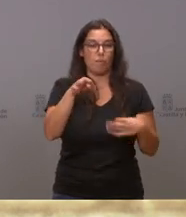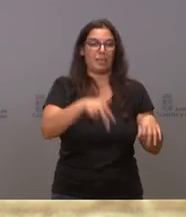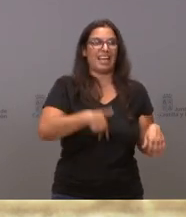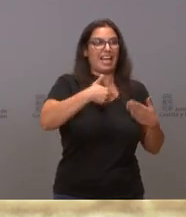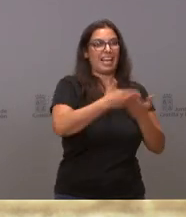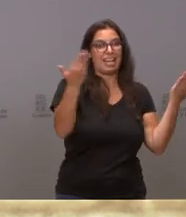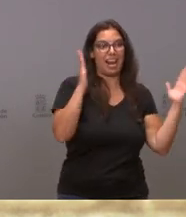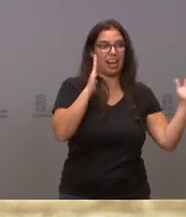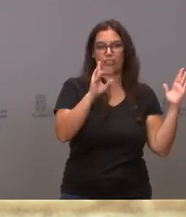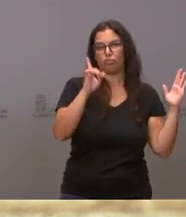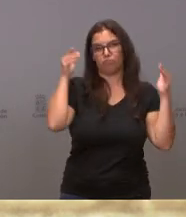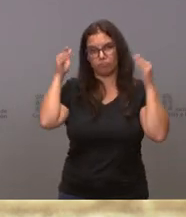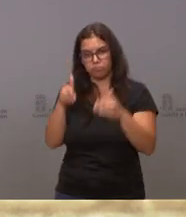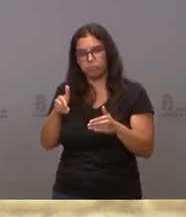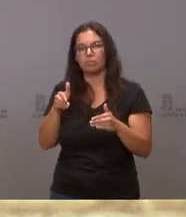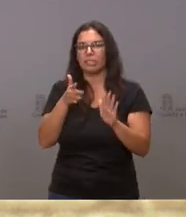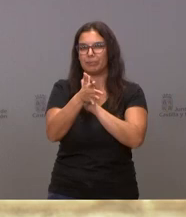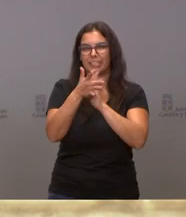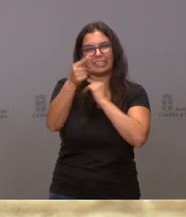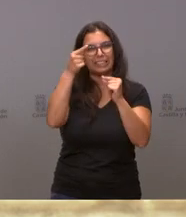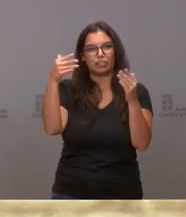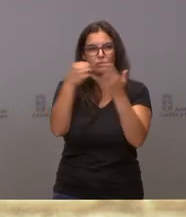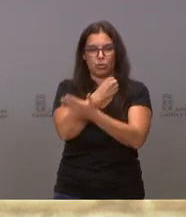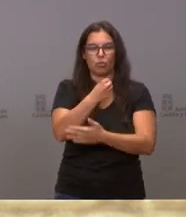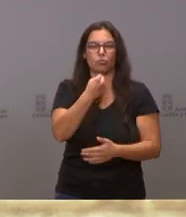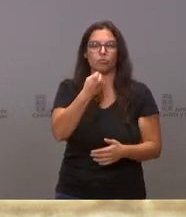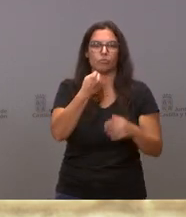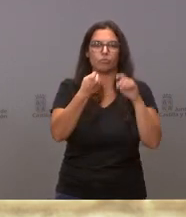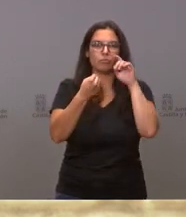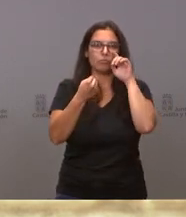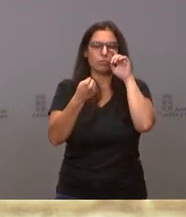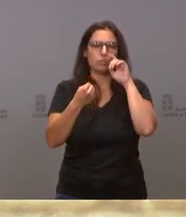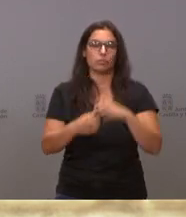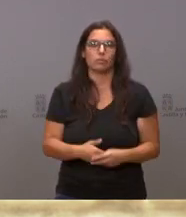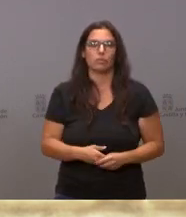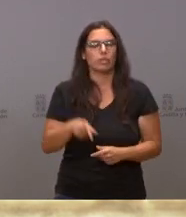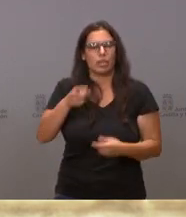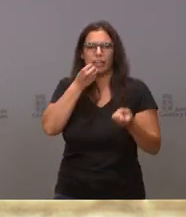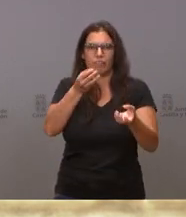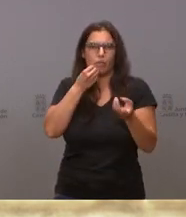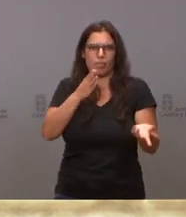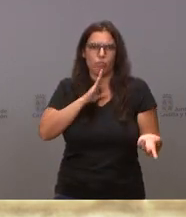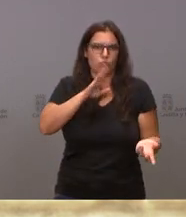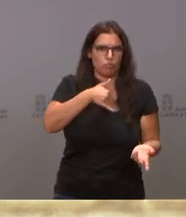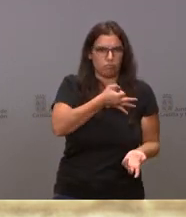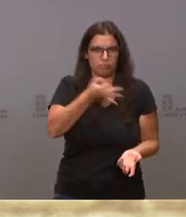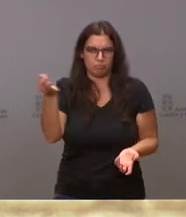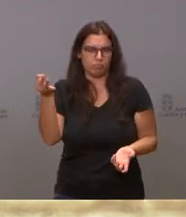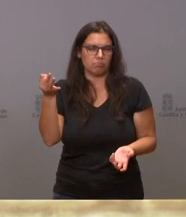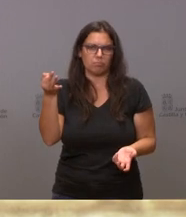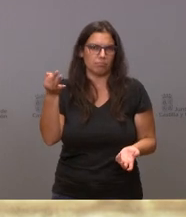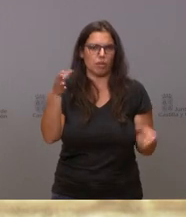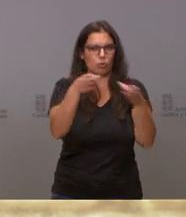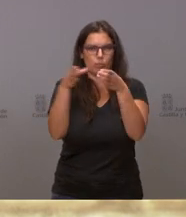de todos y cada uno de los extremos. Y, por supuesto, estará a dar la información adecuada a todos los